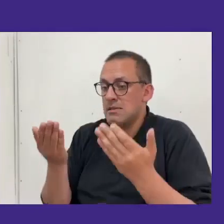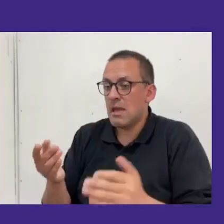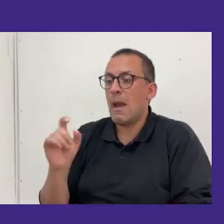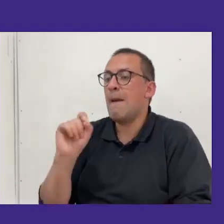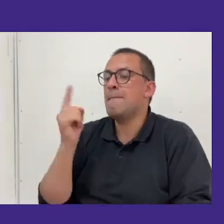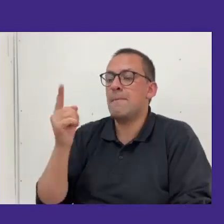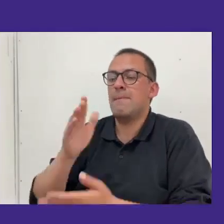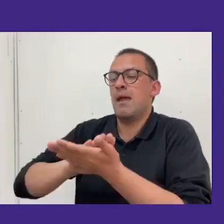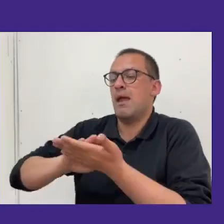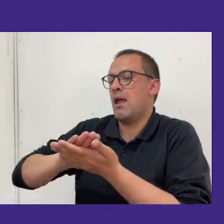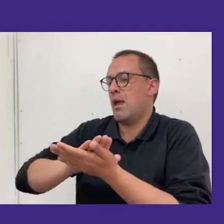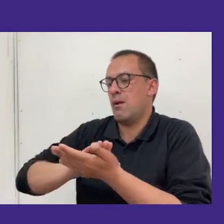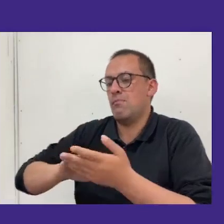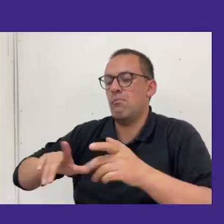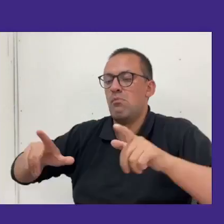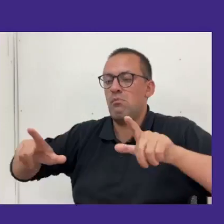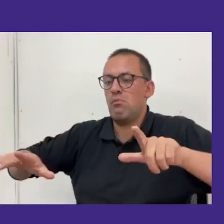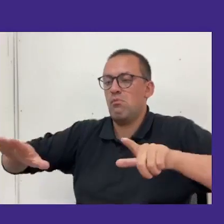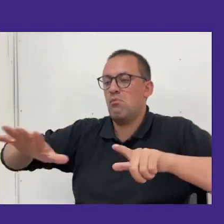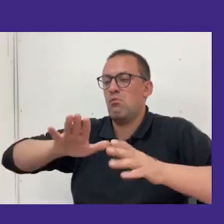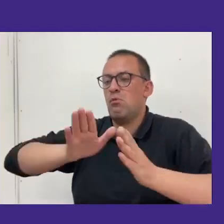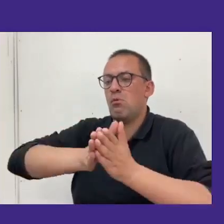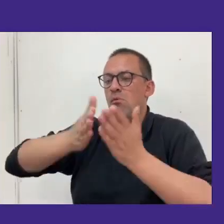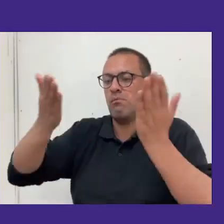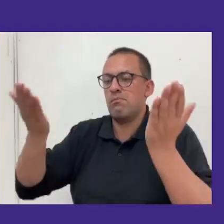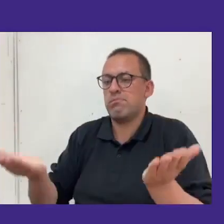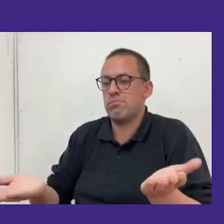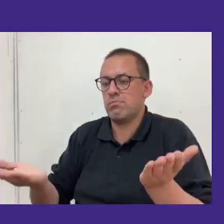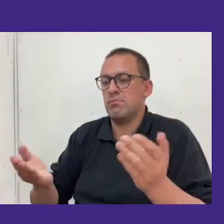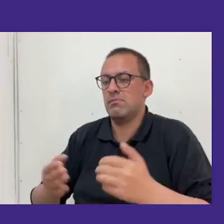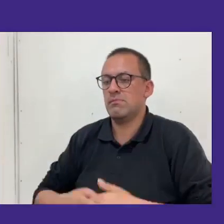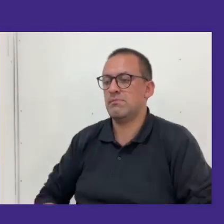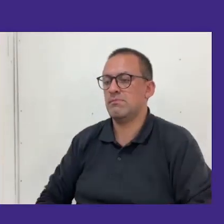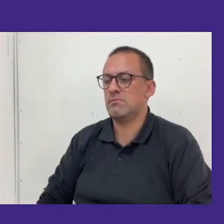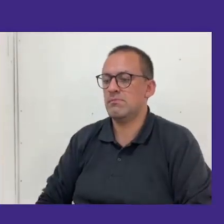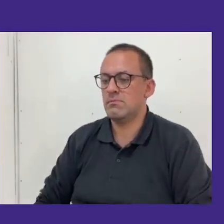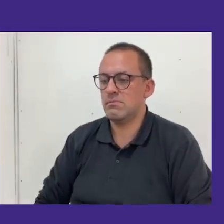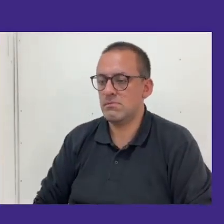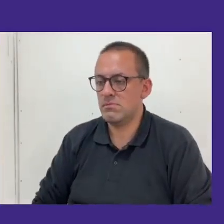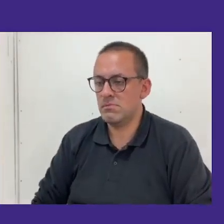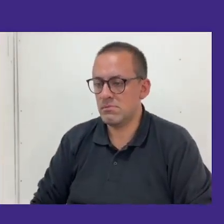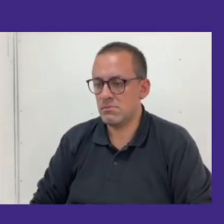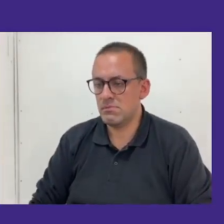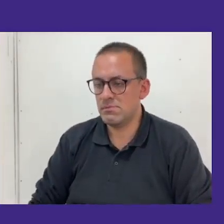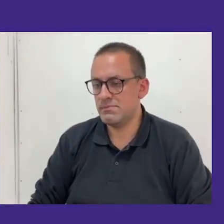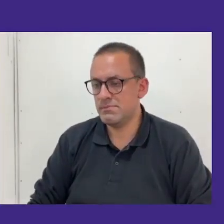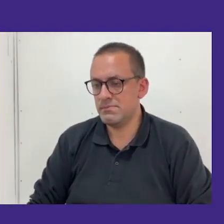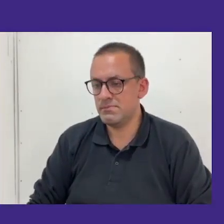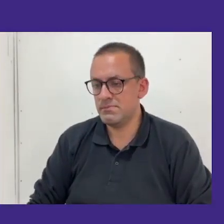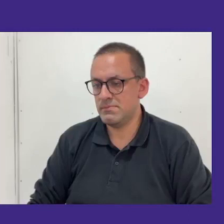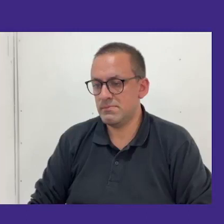prototipo, tenemos nuestro modelo que se ve algo así.